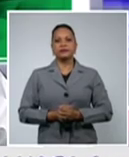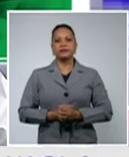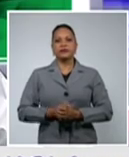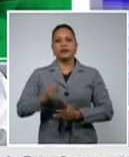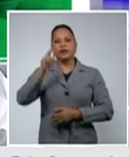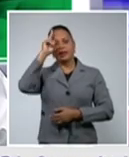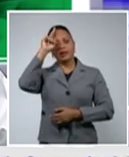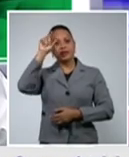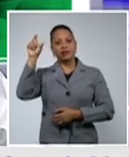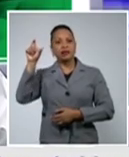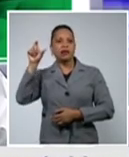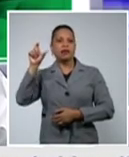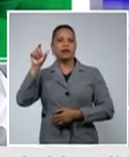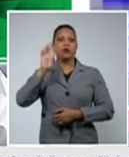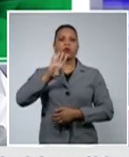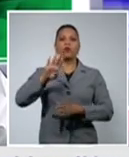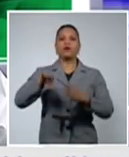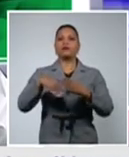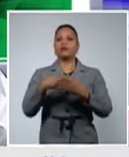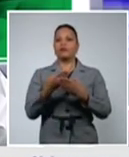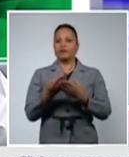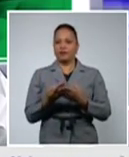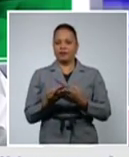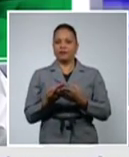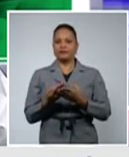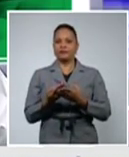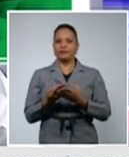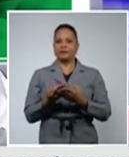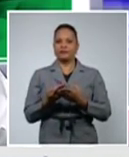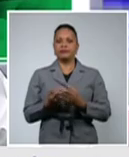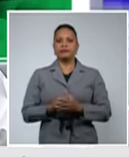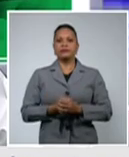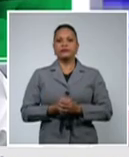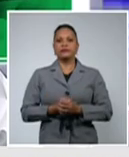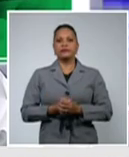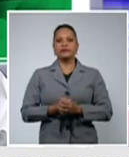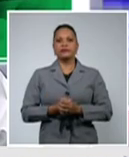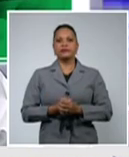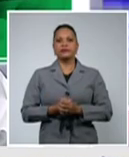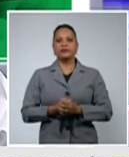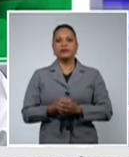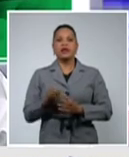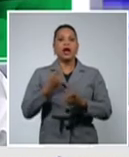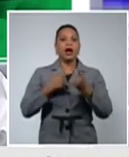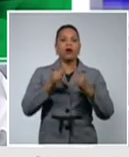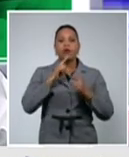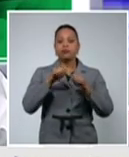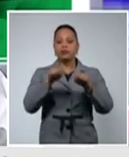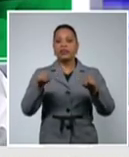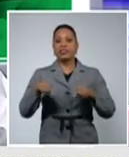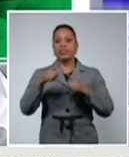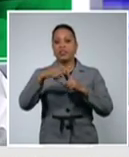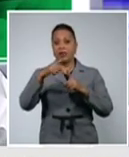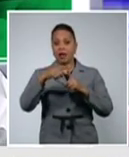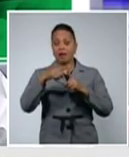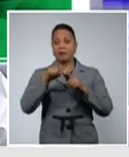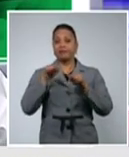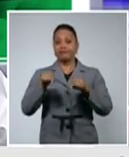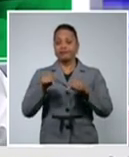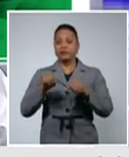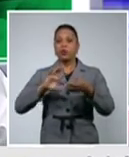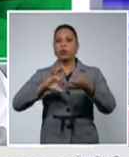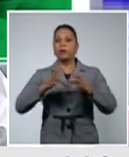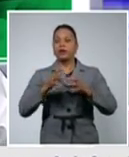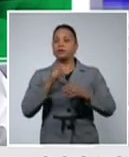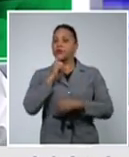durante cuatro días, una parte de ellos en terapia intensiva, por las complicaciones que presentó,